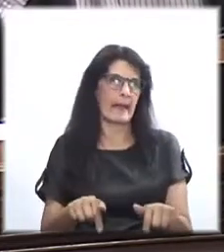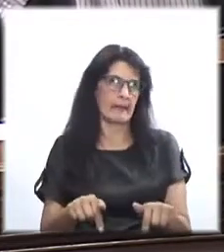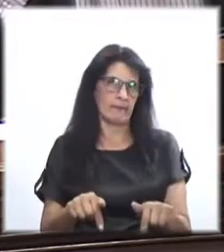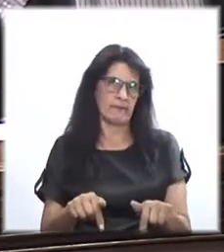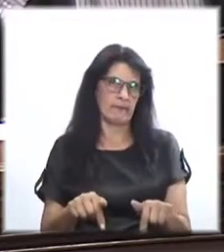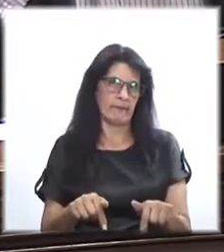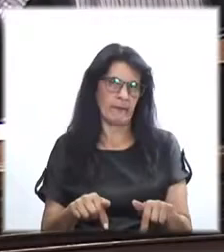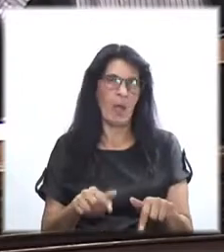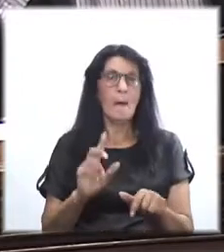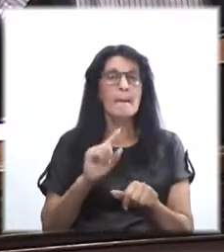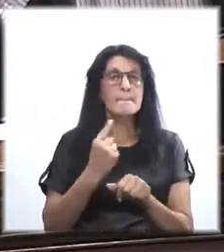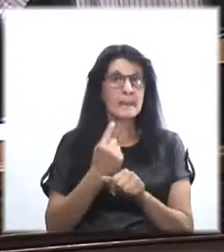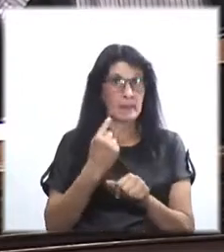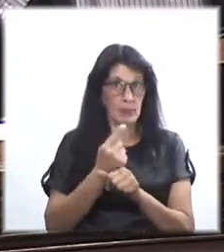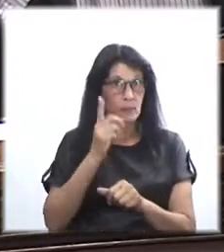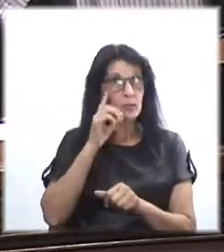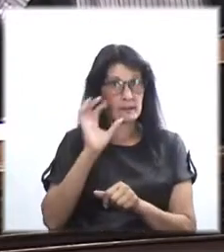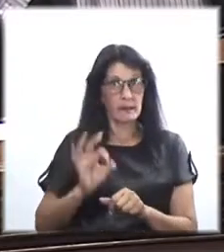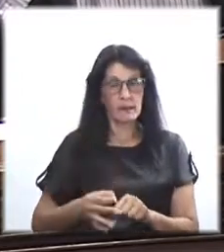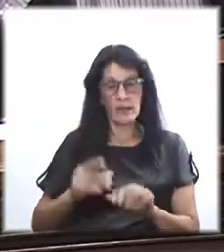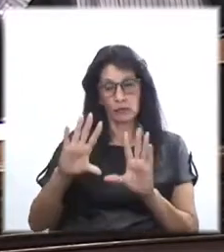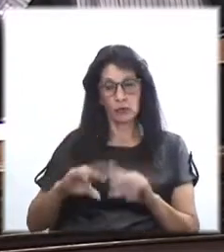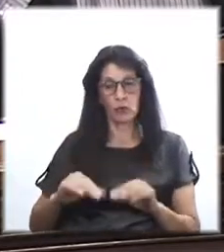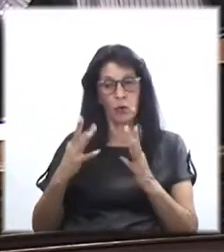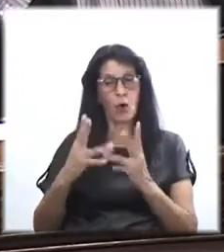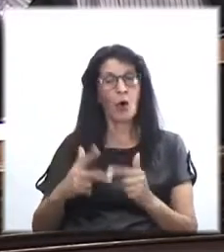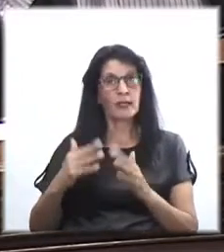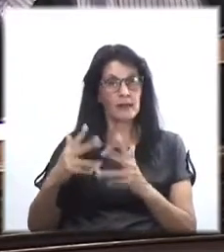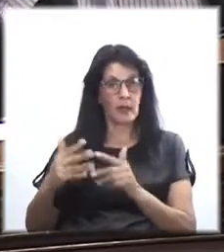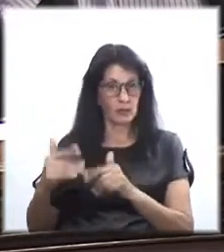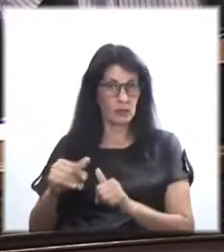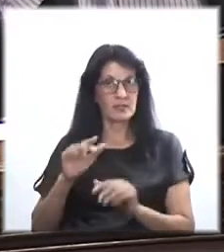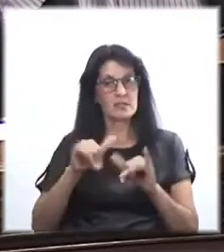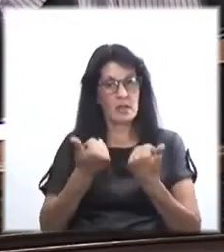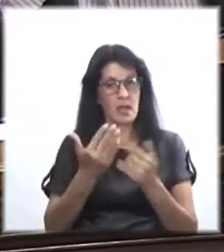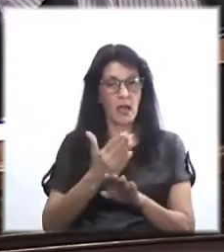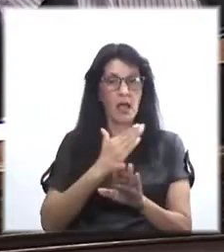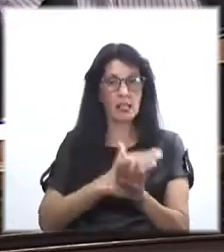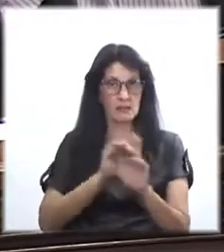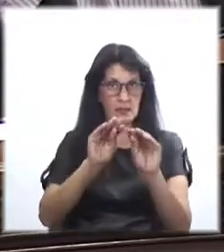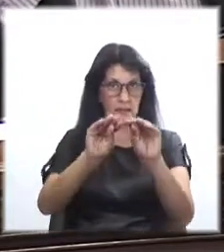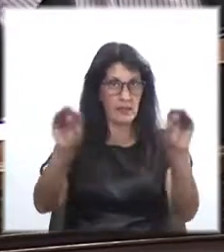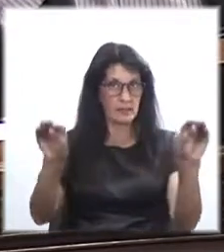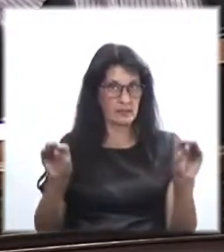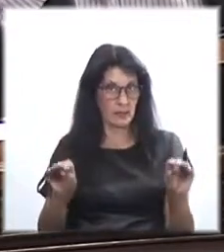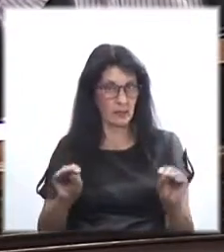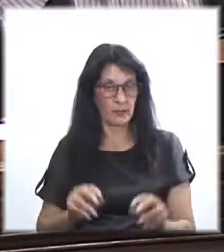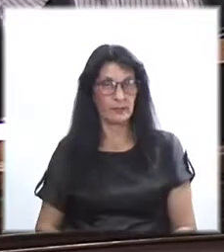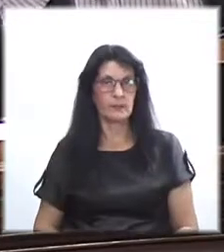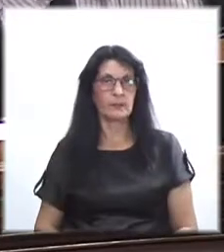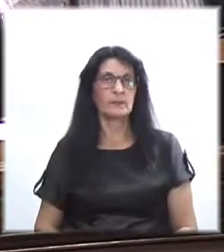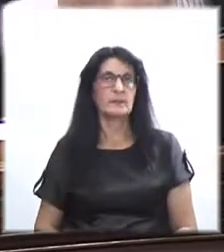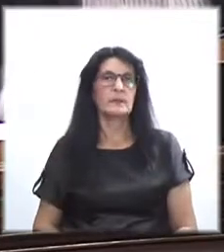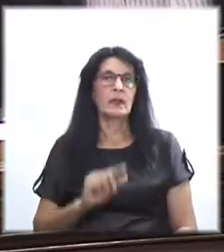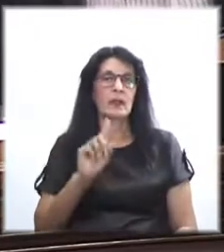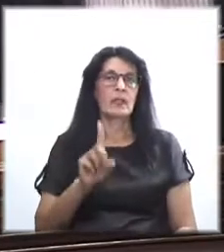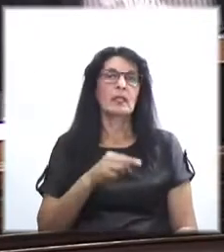Primero que nada porque lo sabían los coordinadores de todos los partidos y así se lo habíamos avisado días antes. Y después,